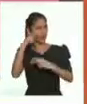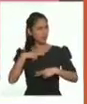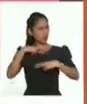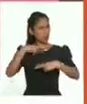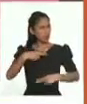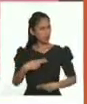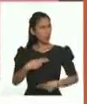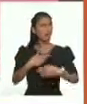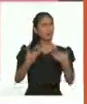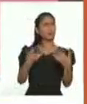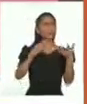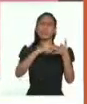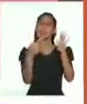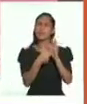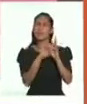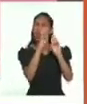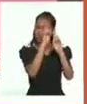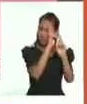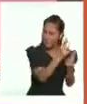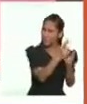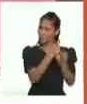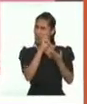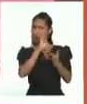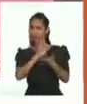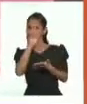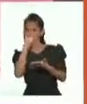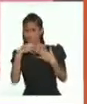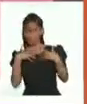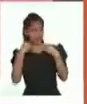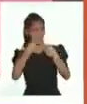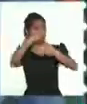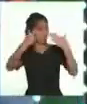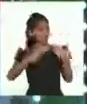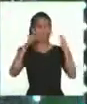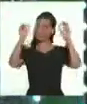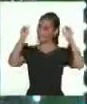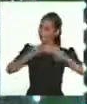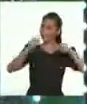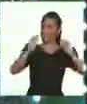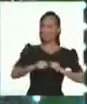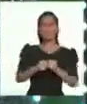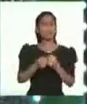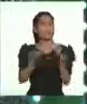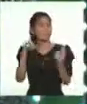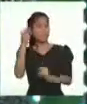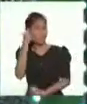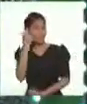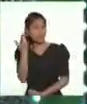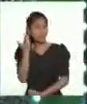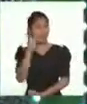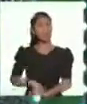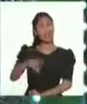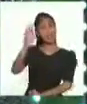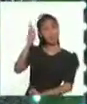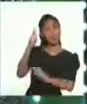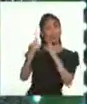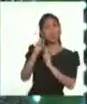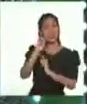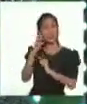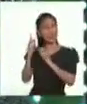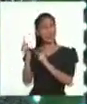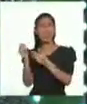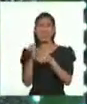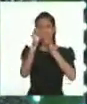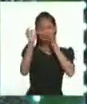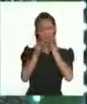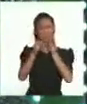a un buen nombre, a un buen trato, a la educación, a la salud, etcétera? Efectivamente, Iyari. ¿Qué te parece si le pedimos a la profesora que